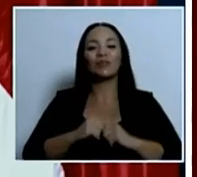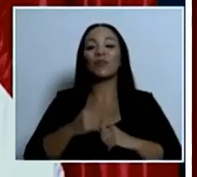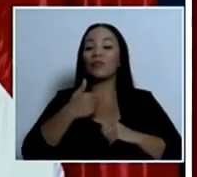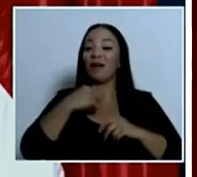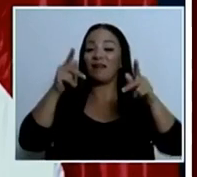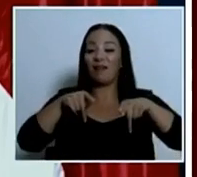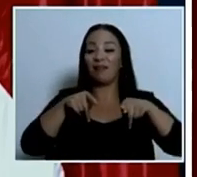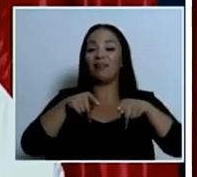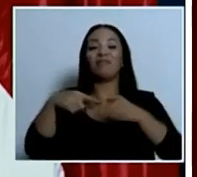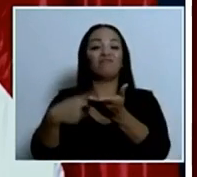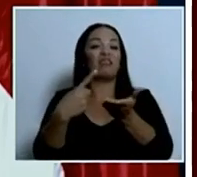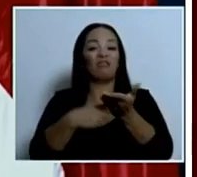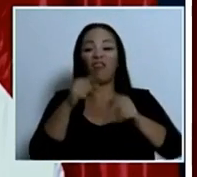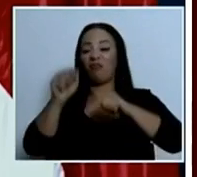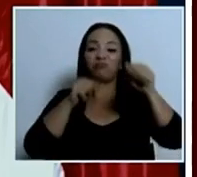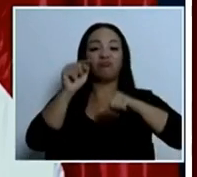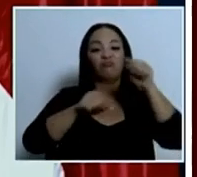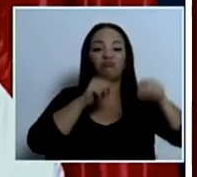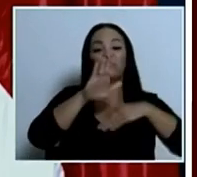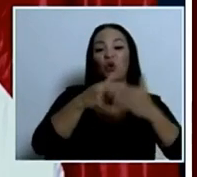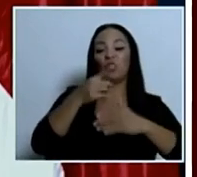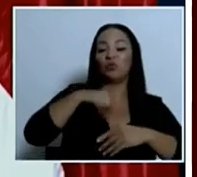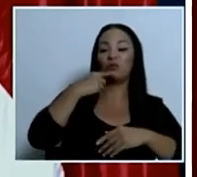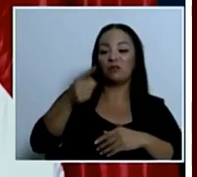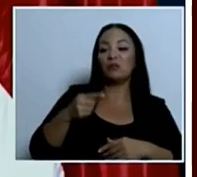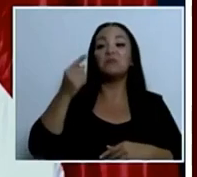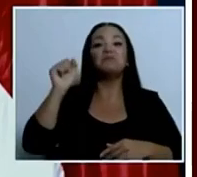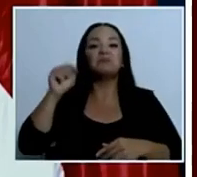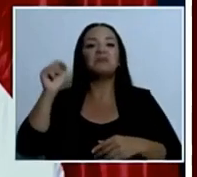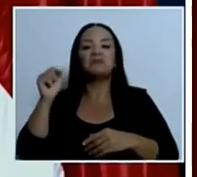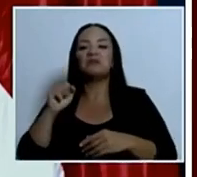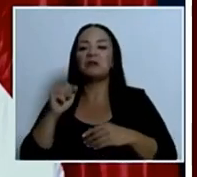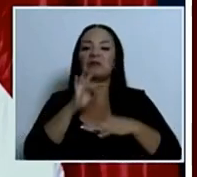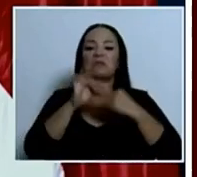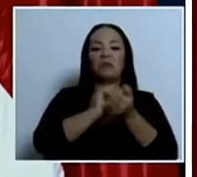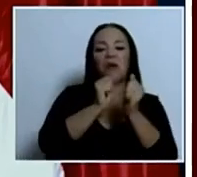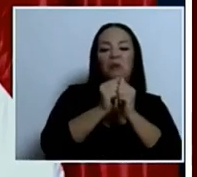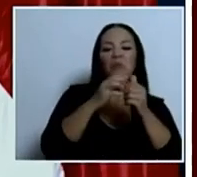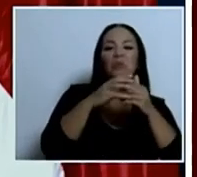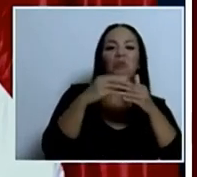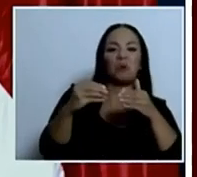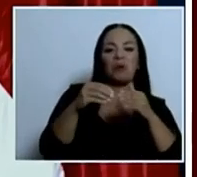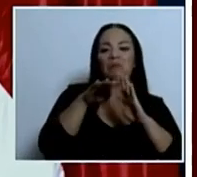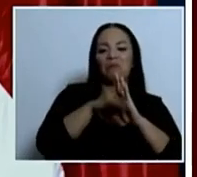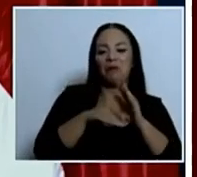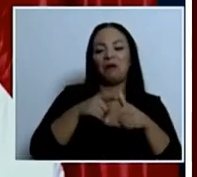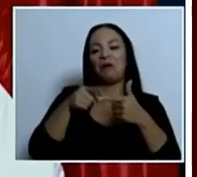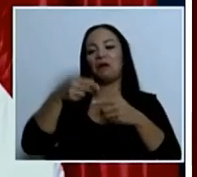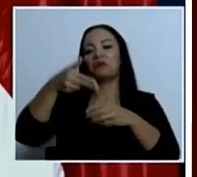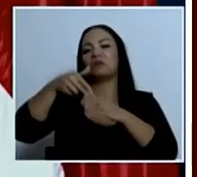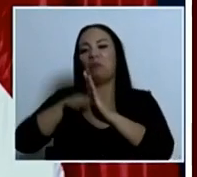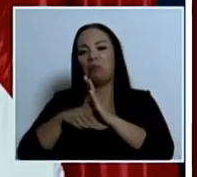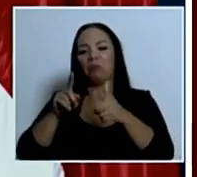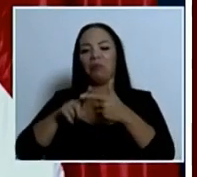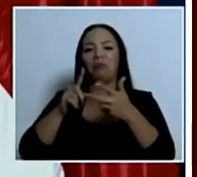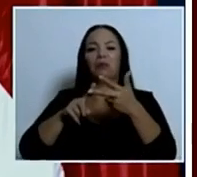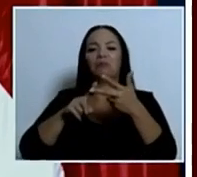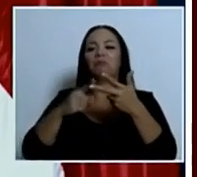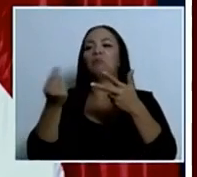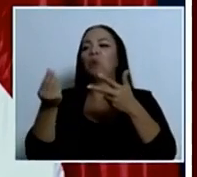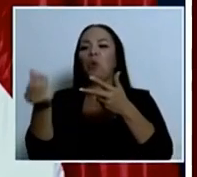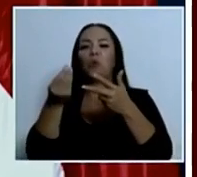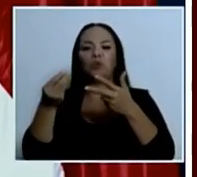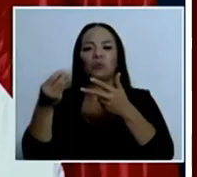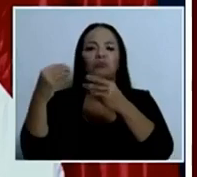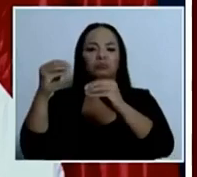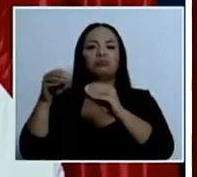todo lo que decimos. Sí, la inflación está baja, el tipo de cambio está bajo, la gasolina ha bajado o lo que fuese, pero